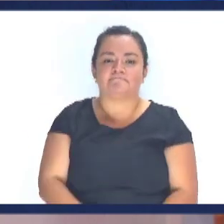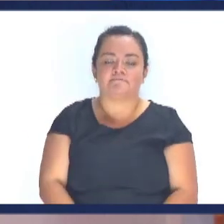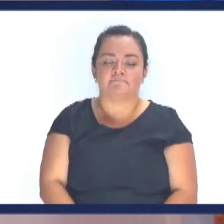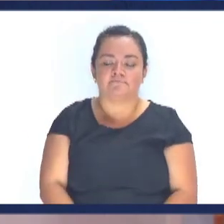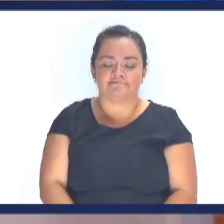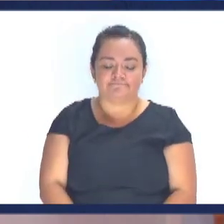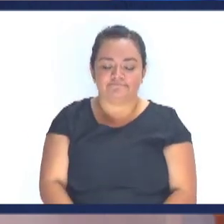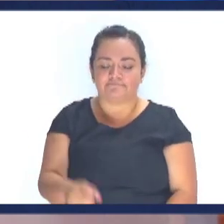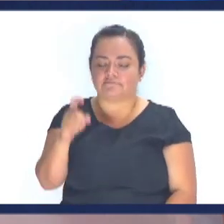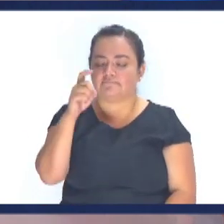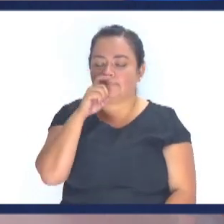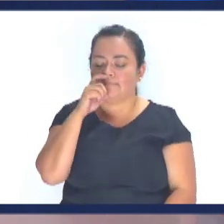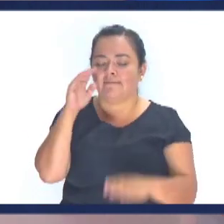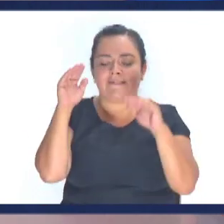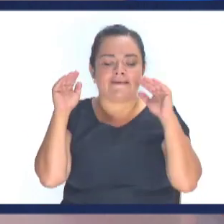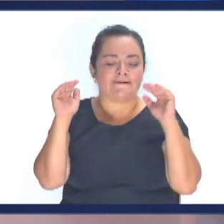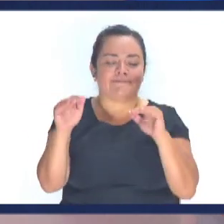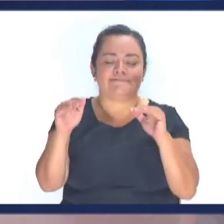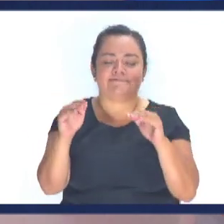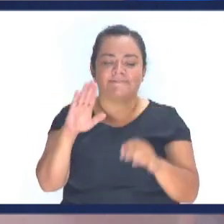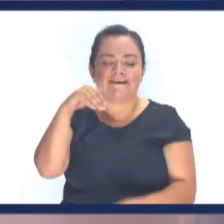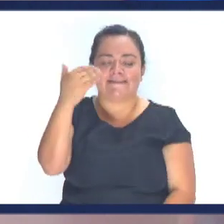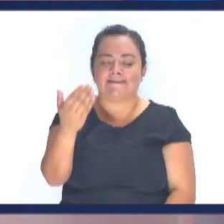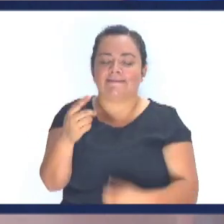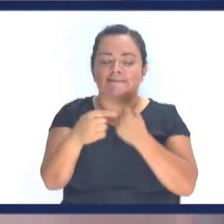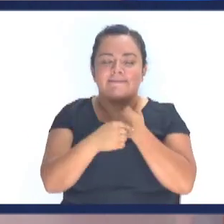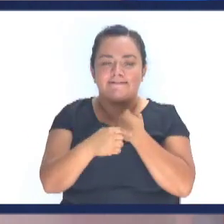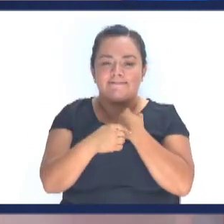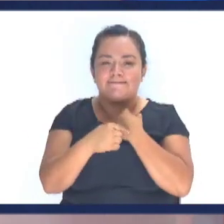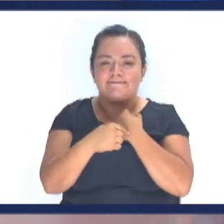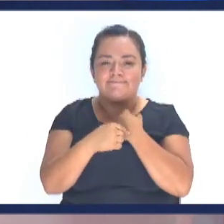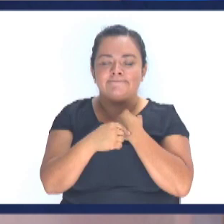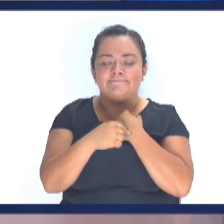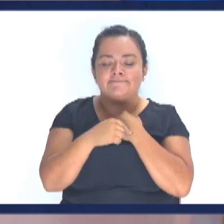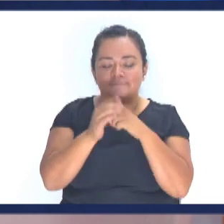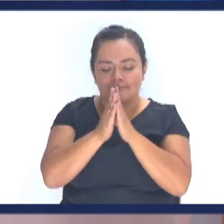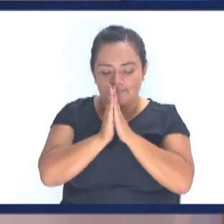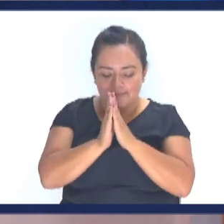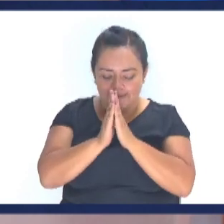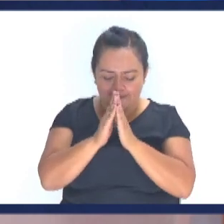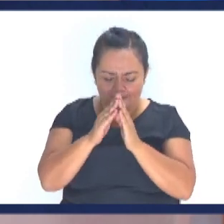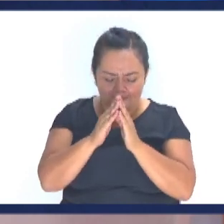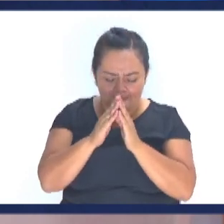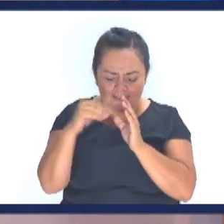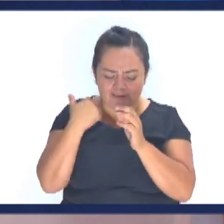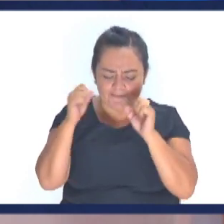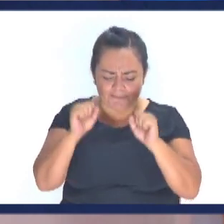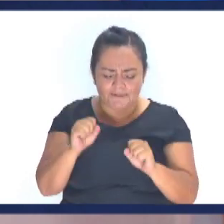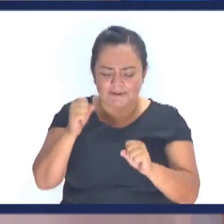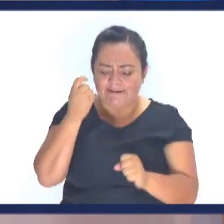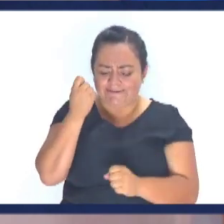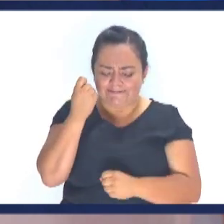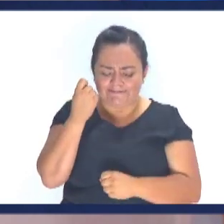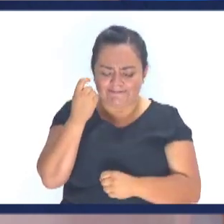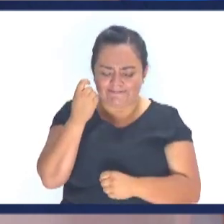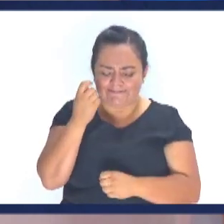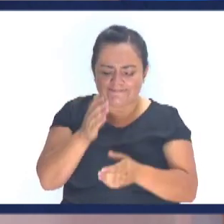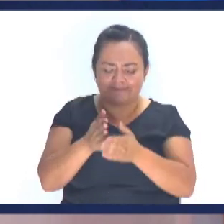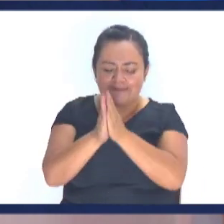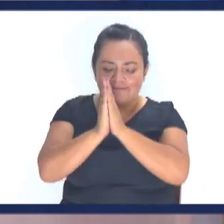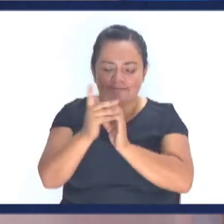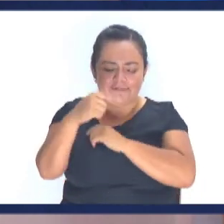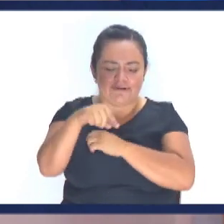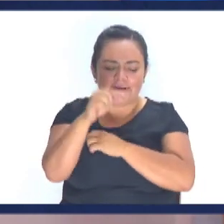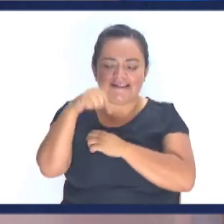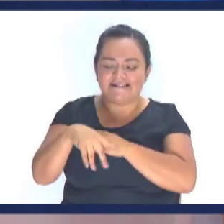hora Oremos al Señor Padre gracias que los próximos minutos de meditación sea de crecimiento y de bendición para todos Oramos por